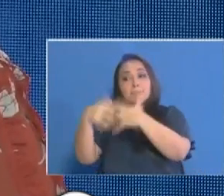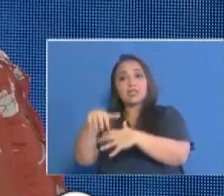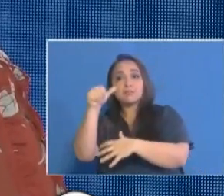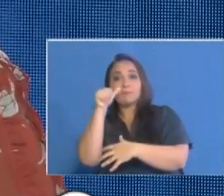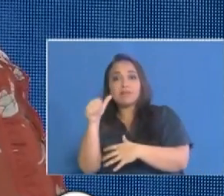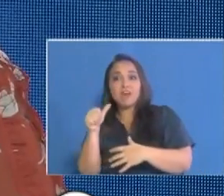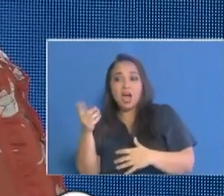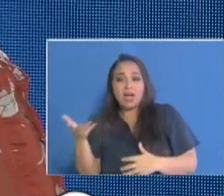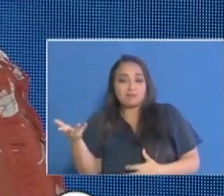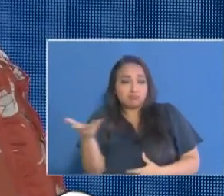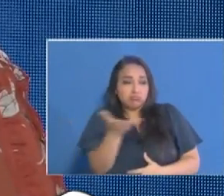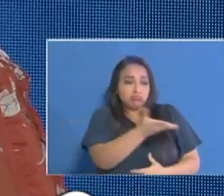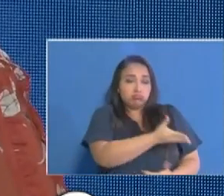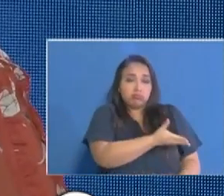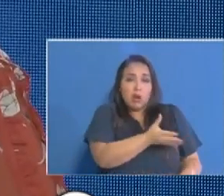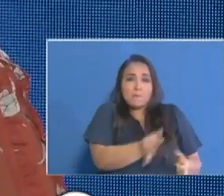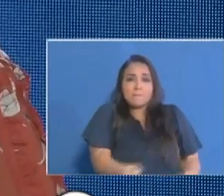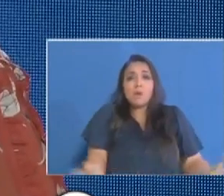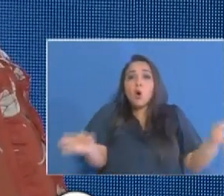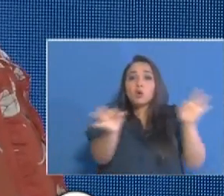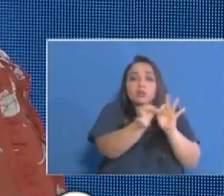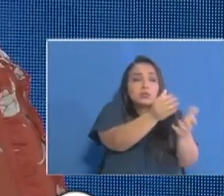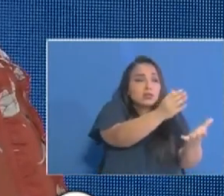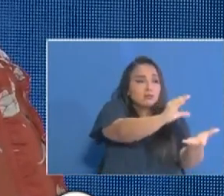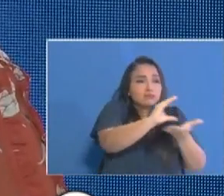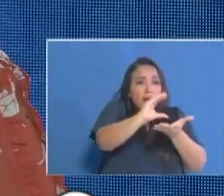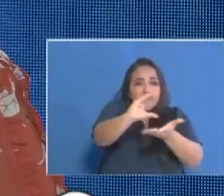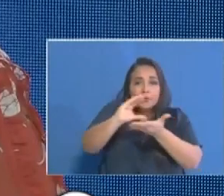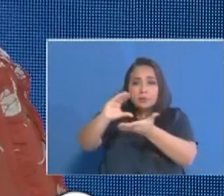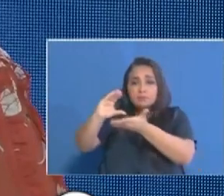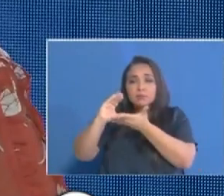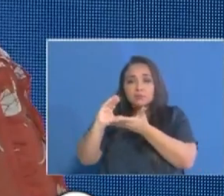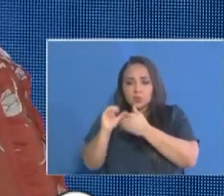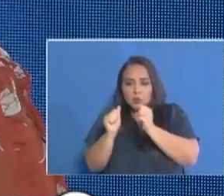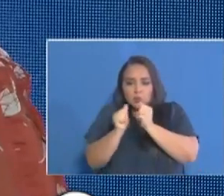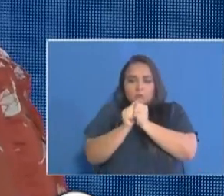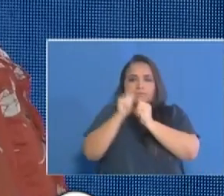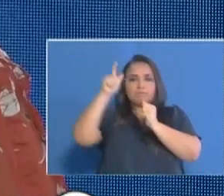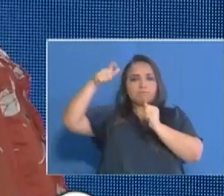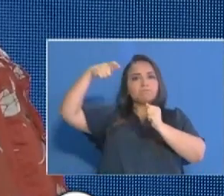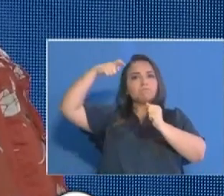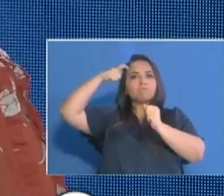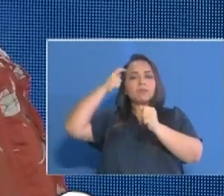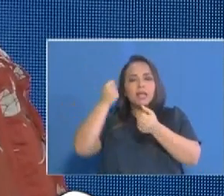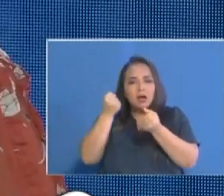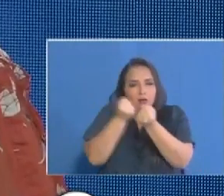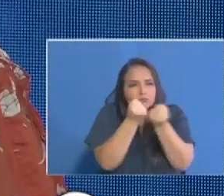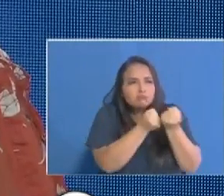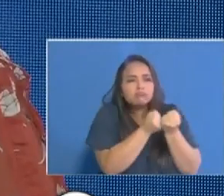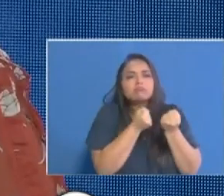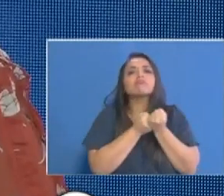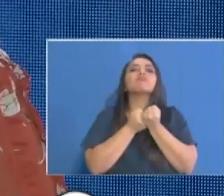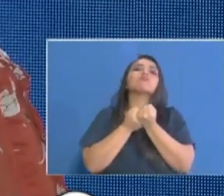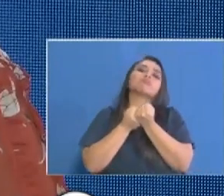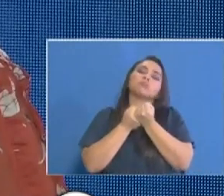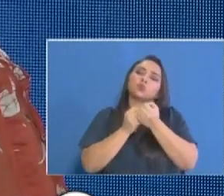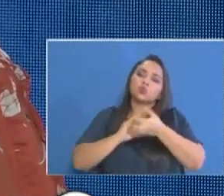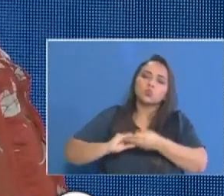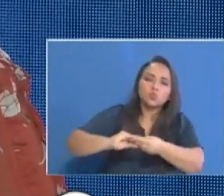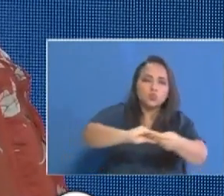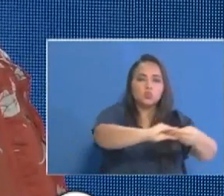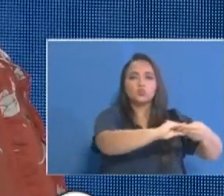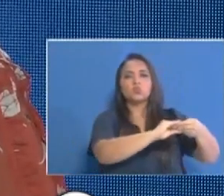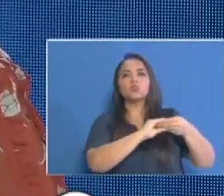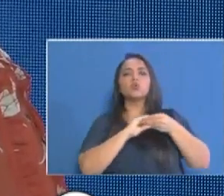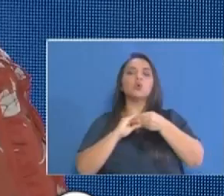un rol importante en este momento de acompañar al sector público con el apoyo y la solidaridad para poder avanzar hacia